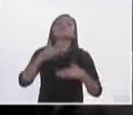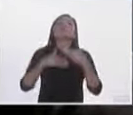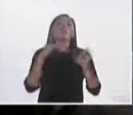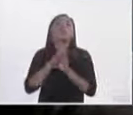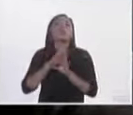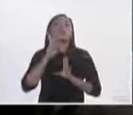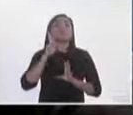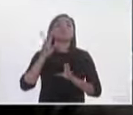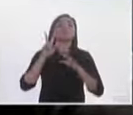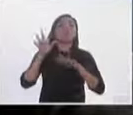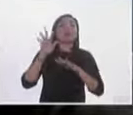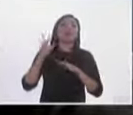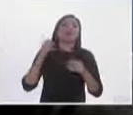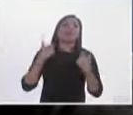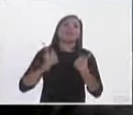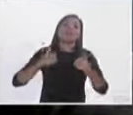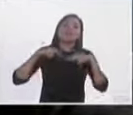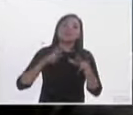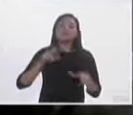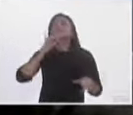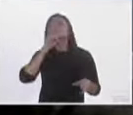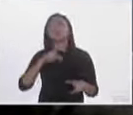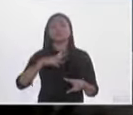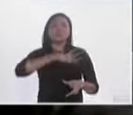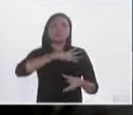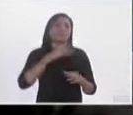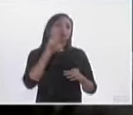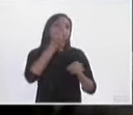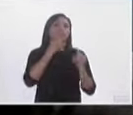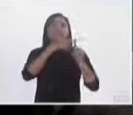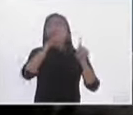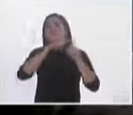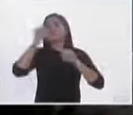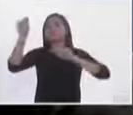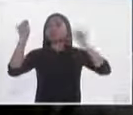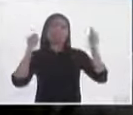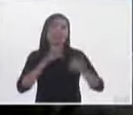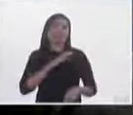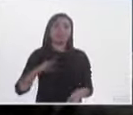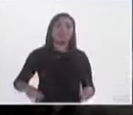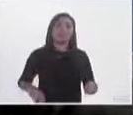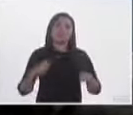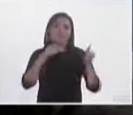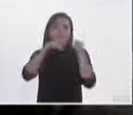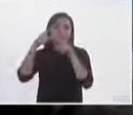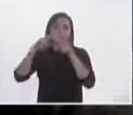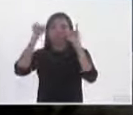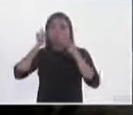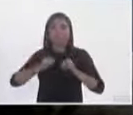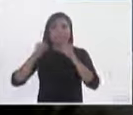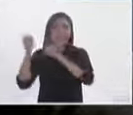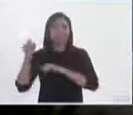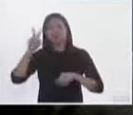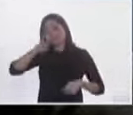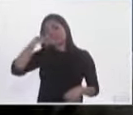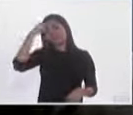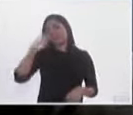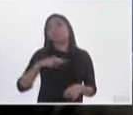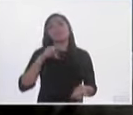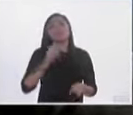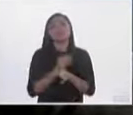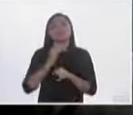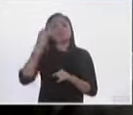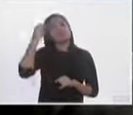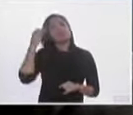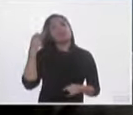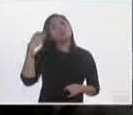de representación y reaparecen en muchos lados los candidatos independientes. En México estamos llegando tardíamente al fenómeno de las